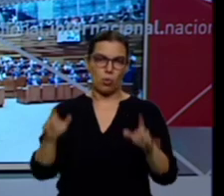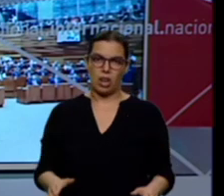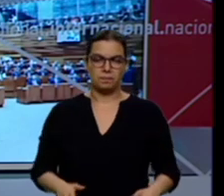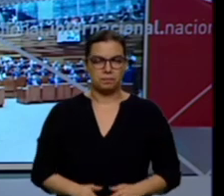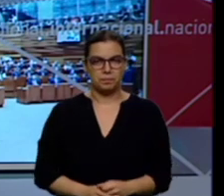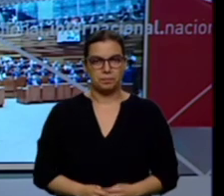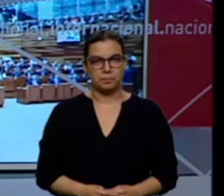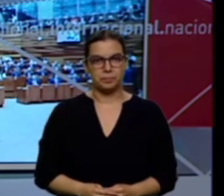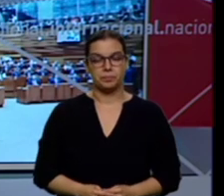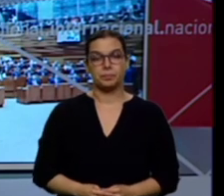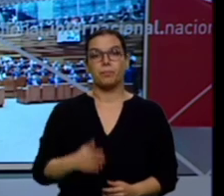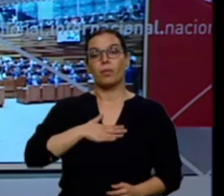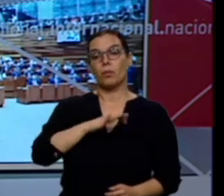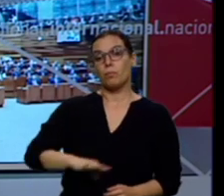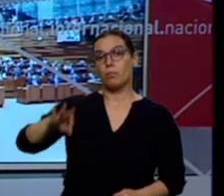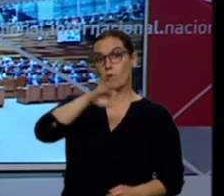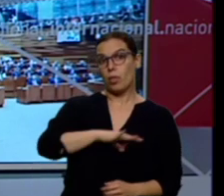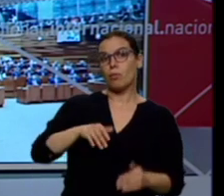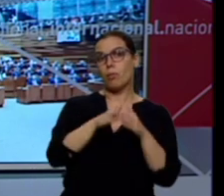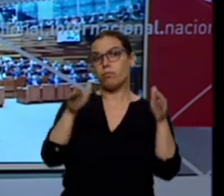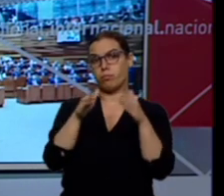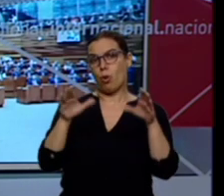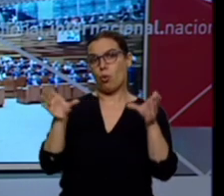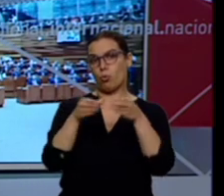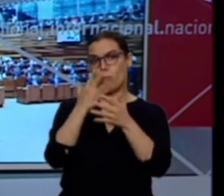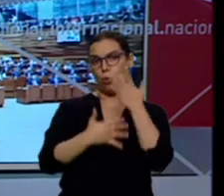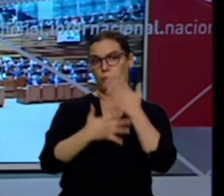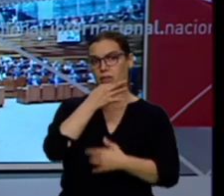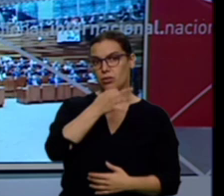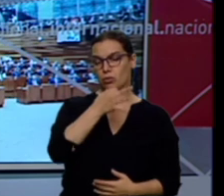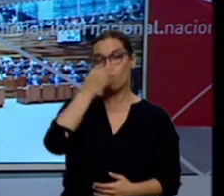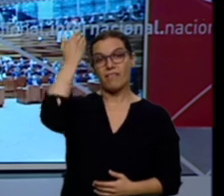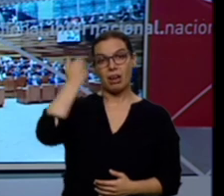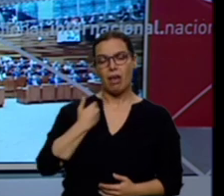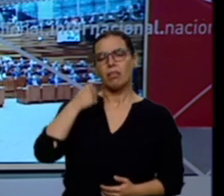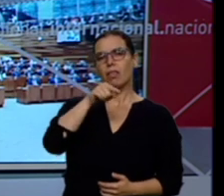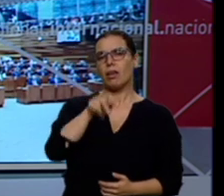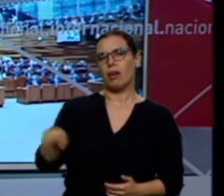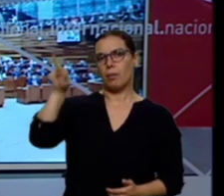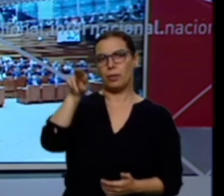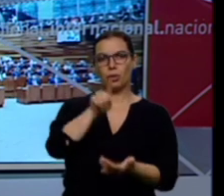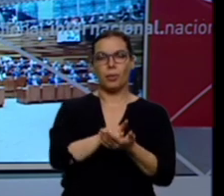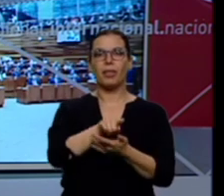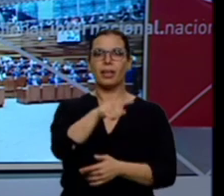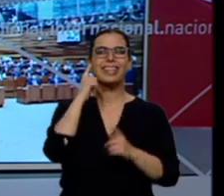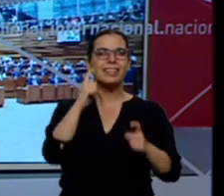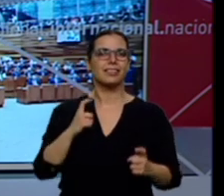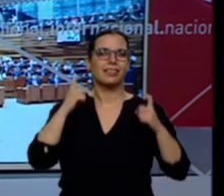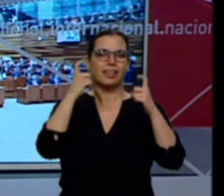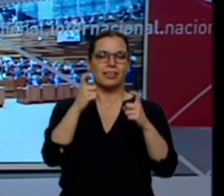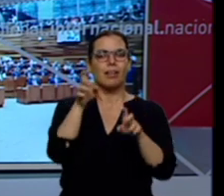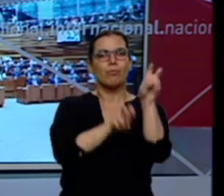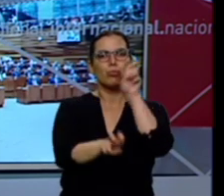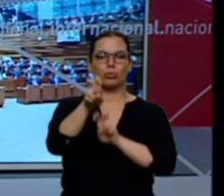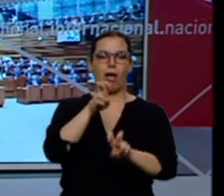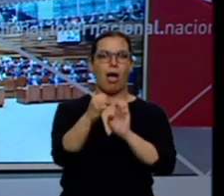Podemos abría el turno de intervenciones en el grupo mixto. Pablo Fernández ha vuelto a insistir en que va a intentar buscar apoyos para una futura moción